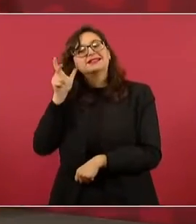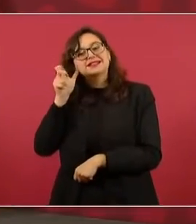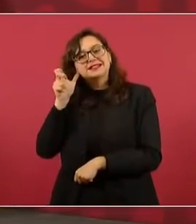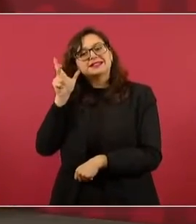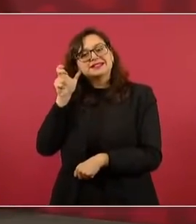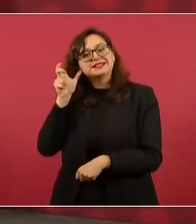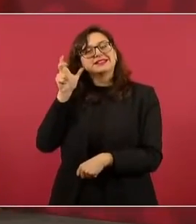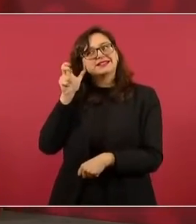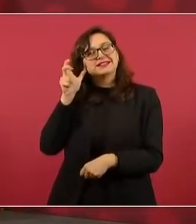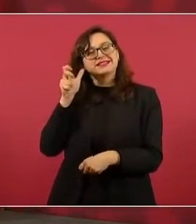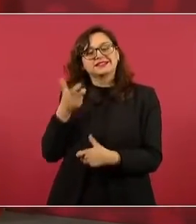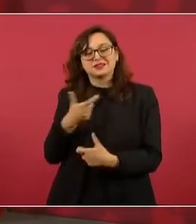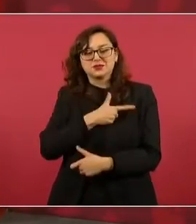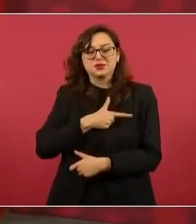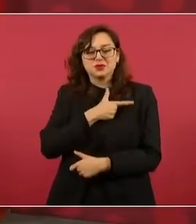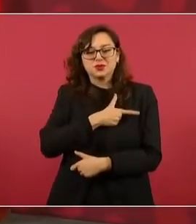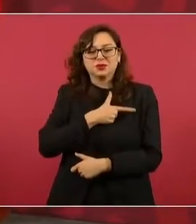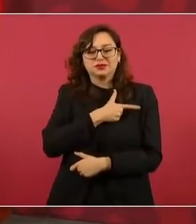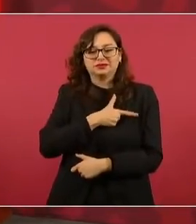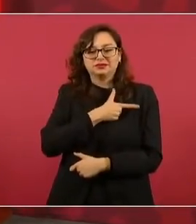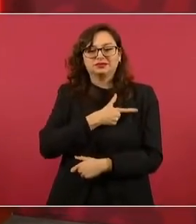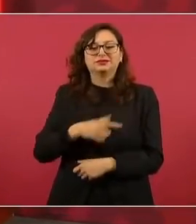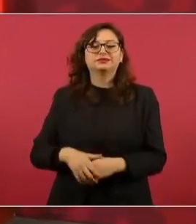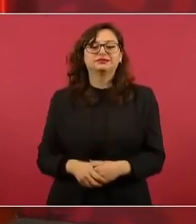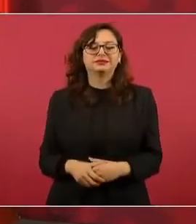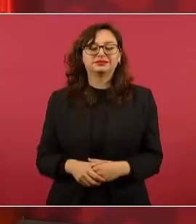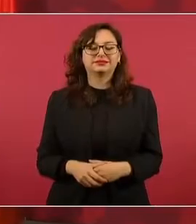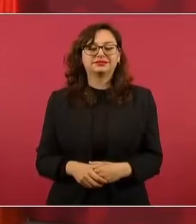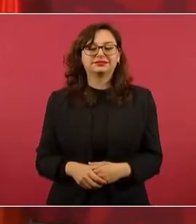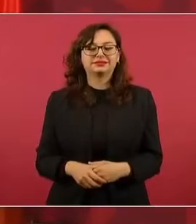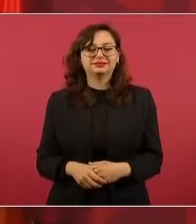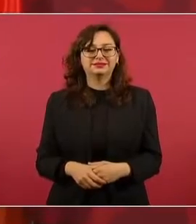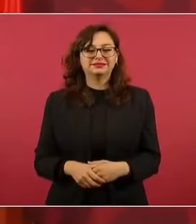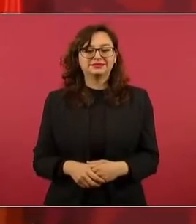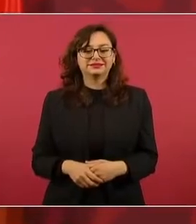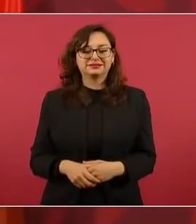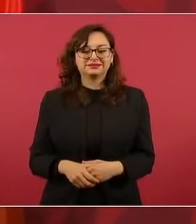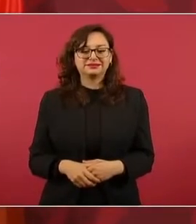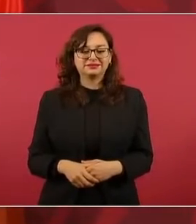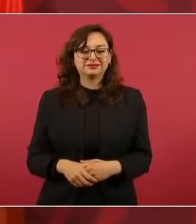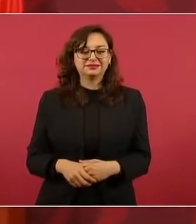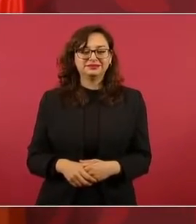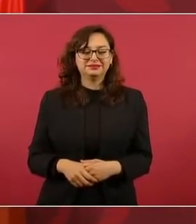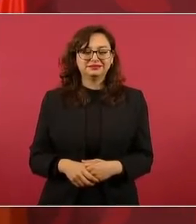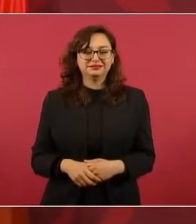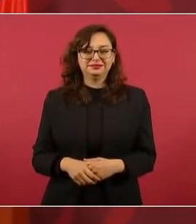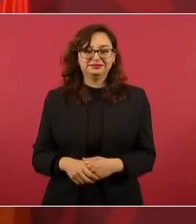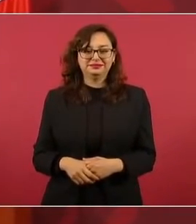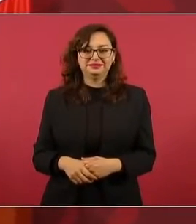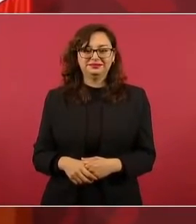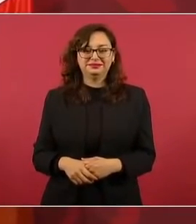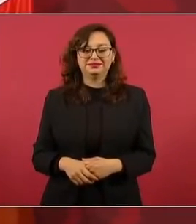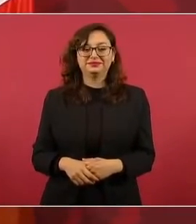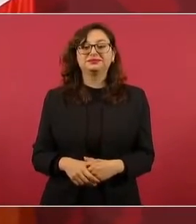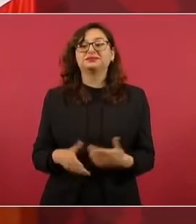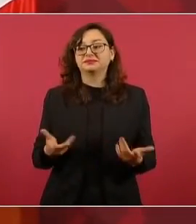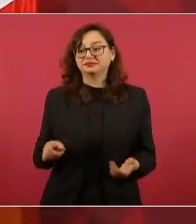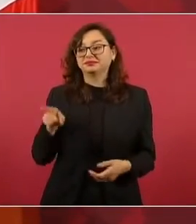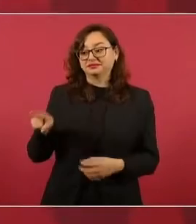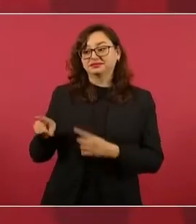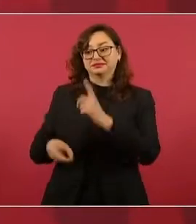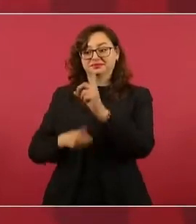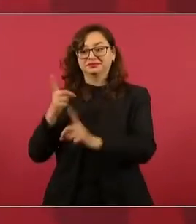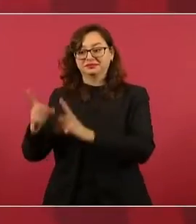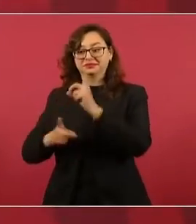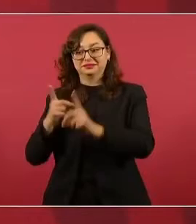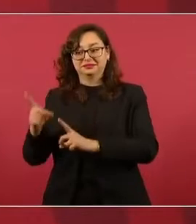que era un buen colonista deportivo, lo conocí